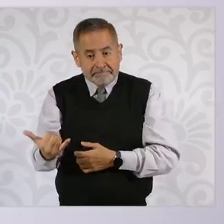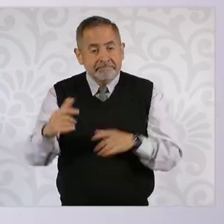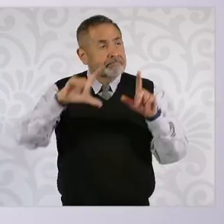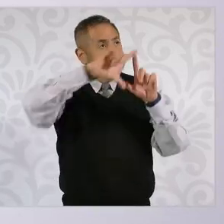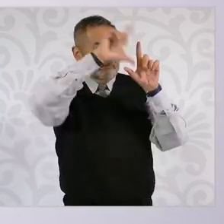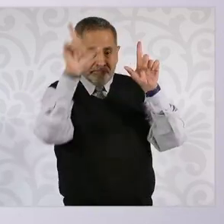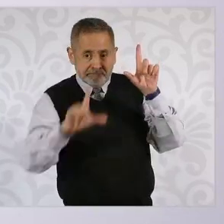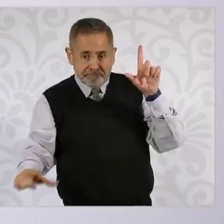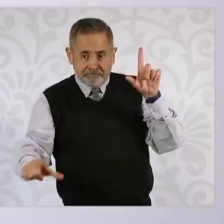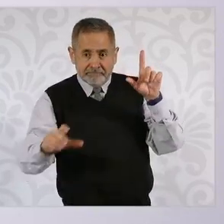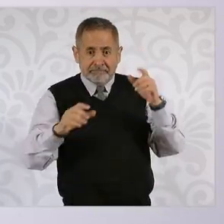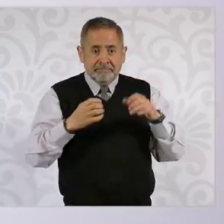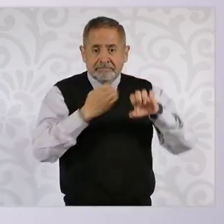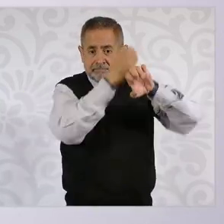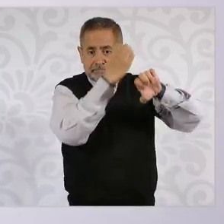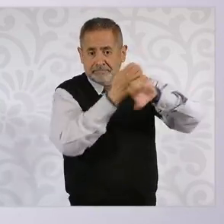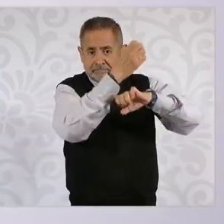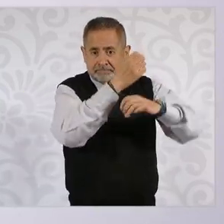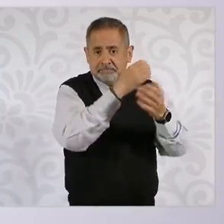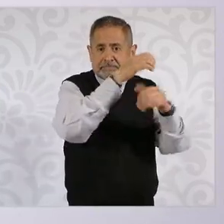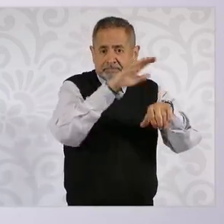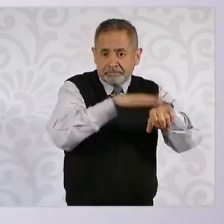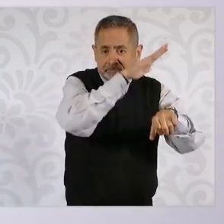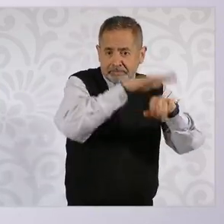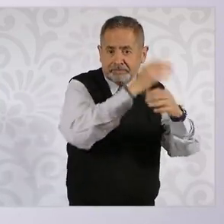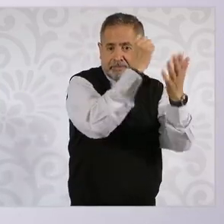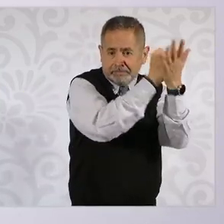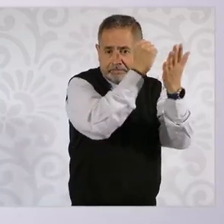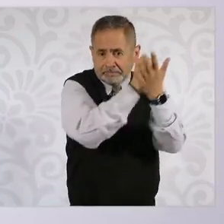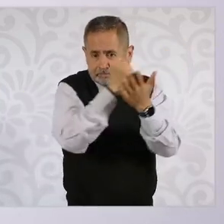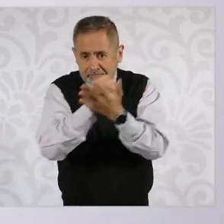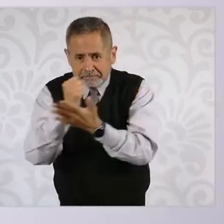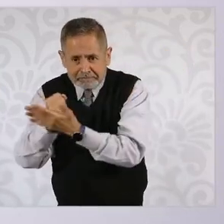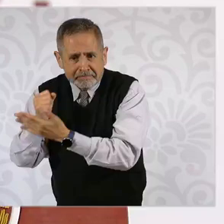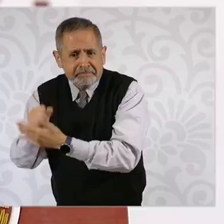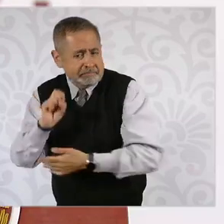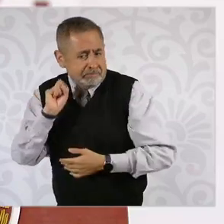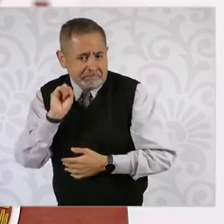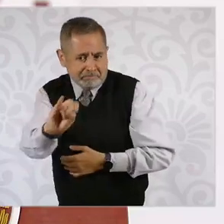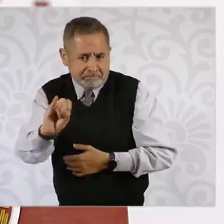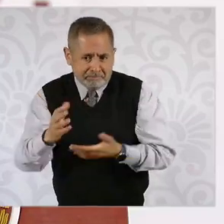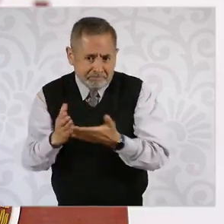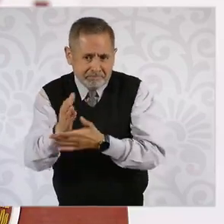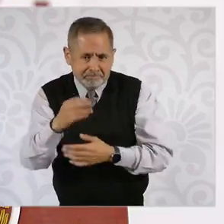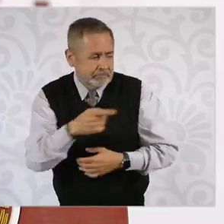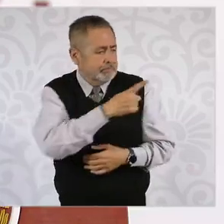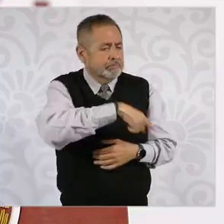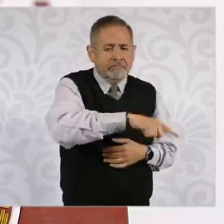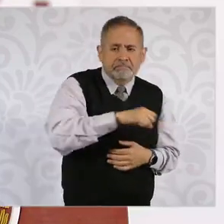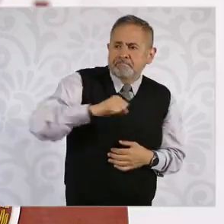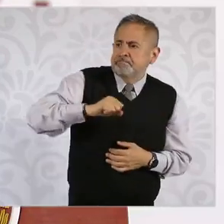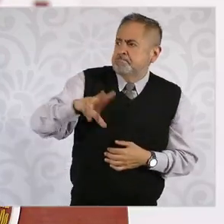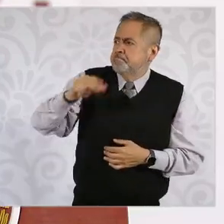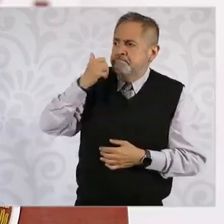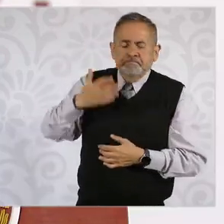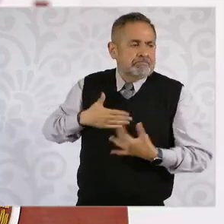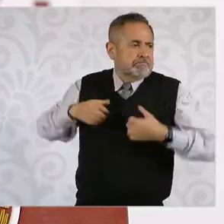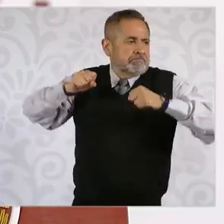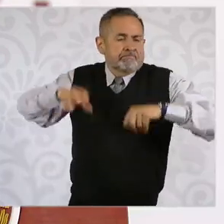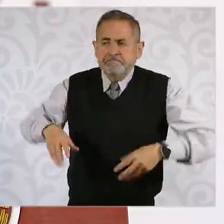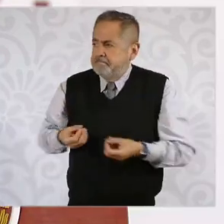constitucional. Ellos tienen resistencia porque no quieren dejar el puesto que tienen,